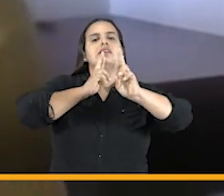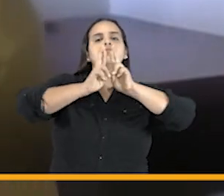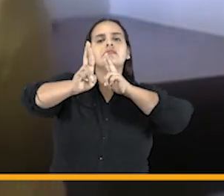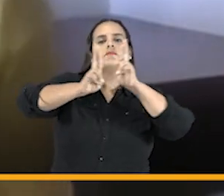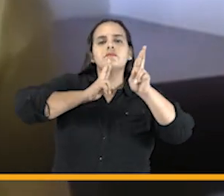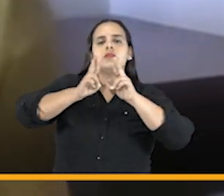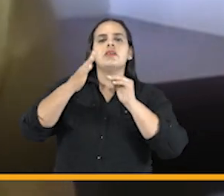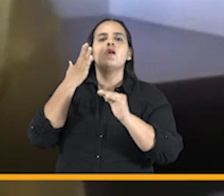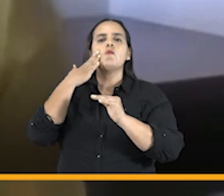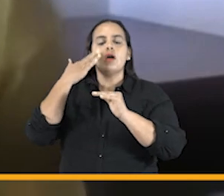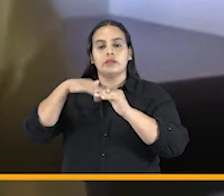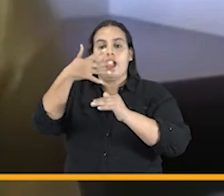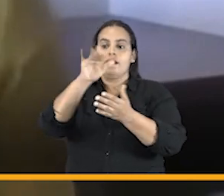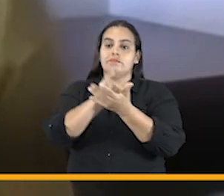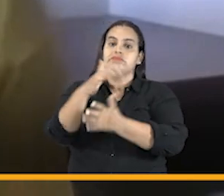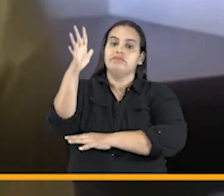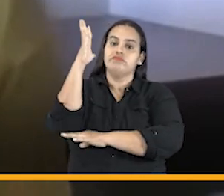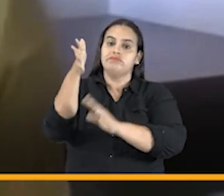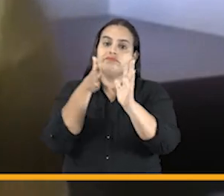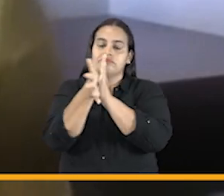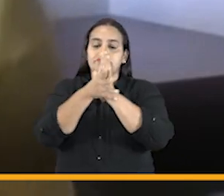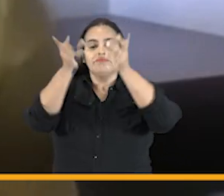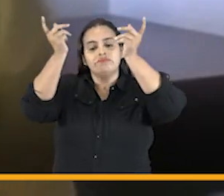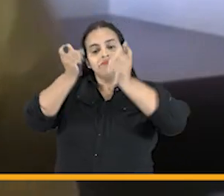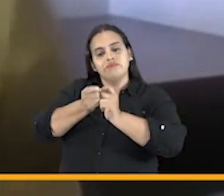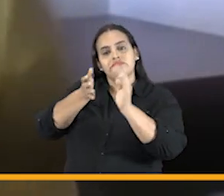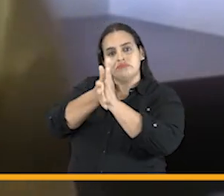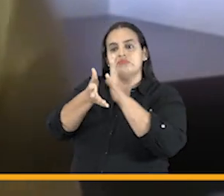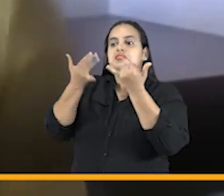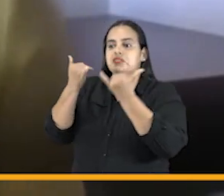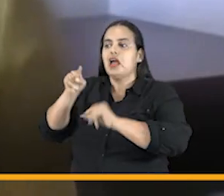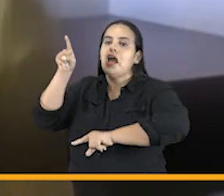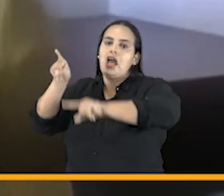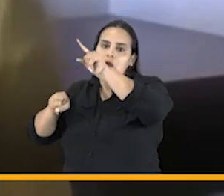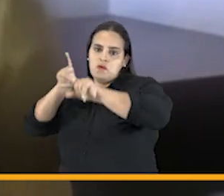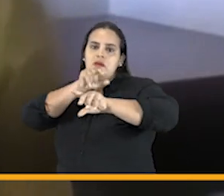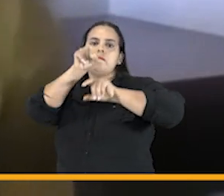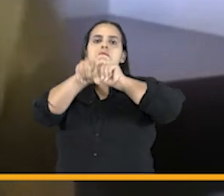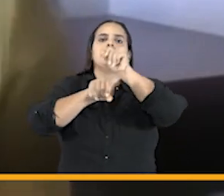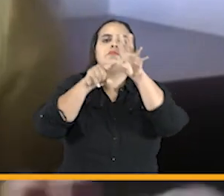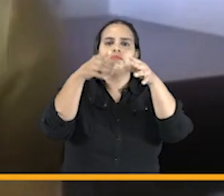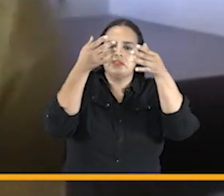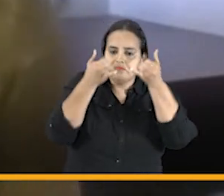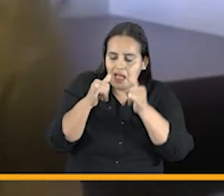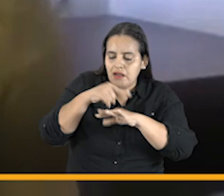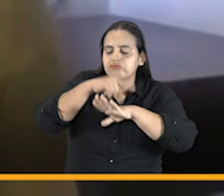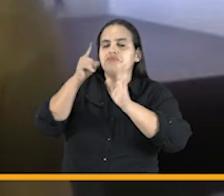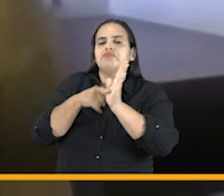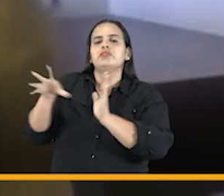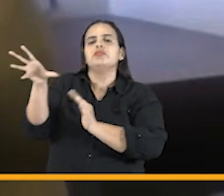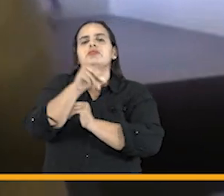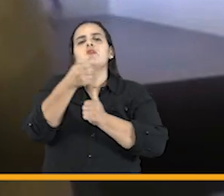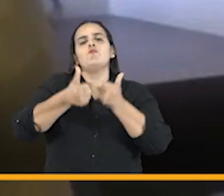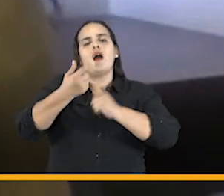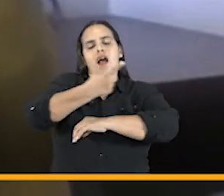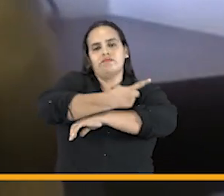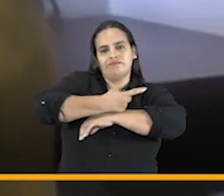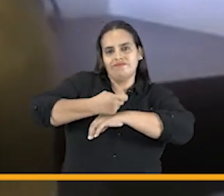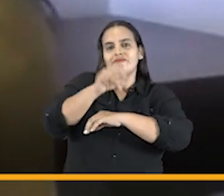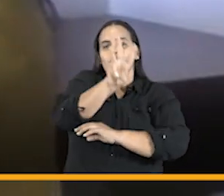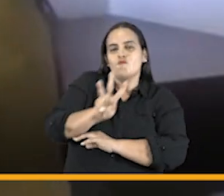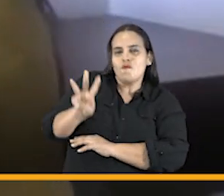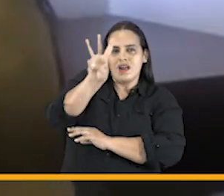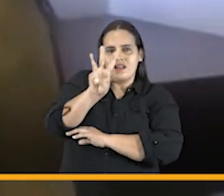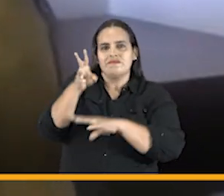de la audiencia. Varias preguntas ya fueron formuladas a través de nuestra página web. Las inquietudes que por tema de